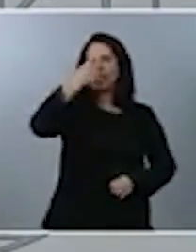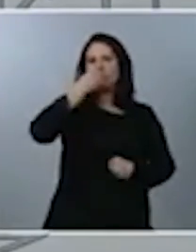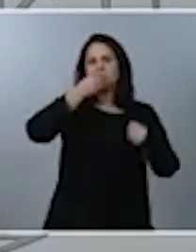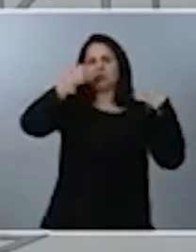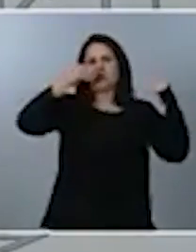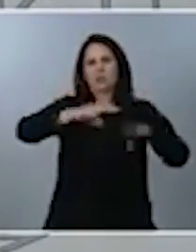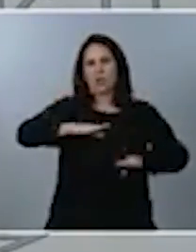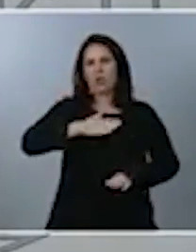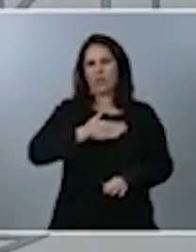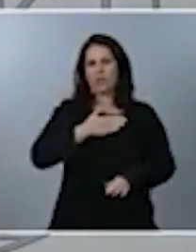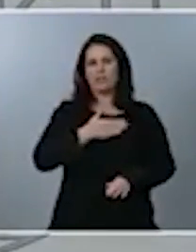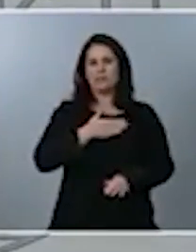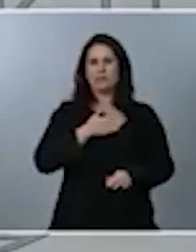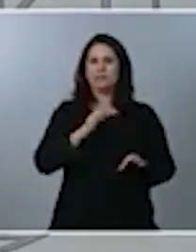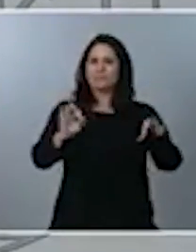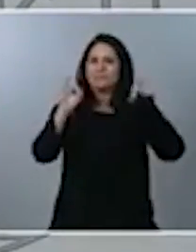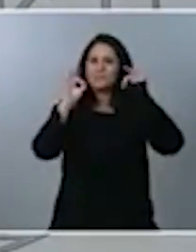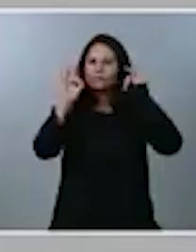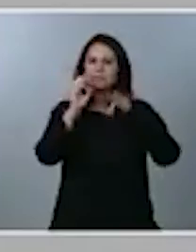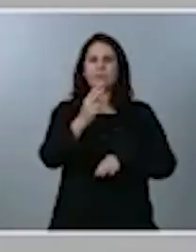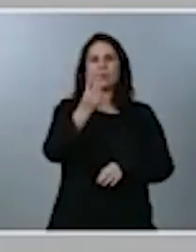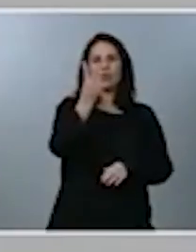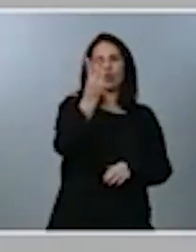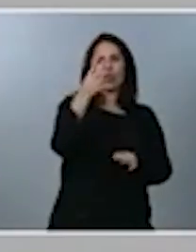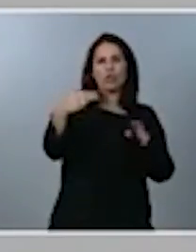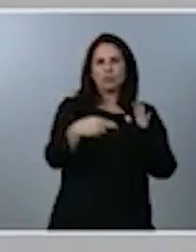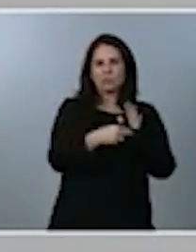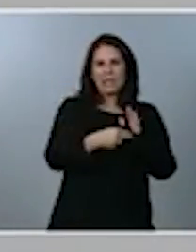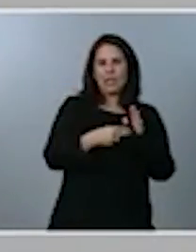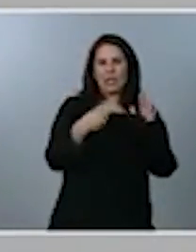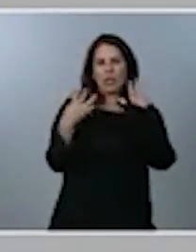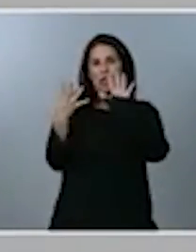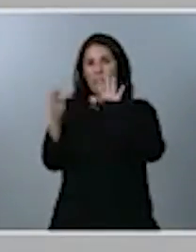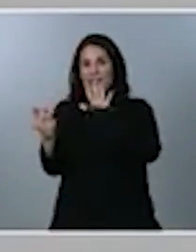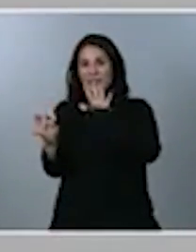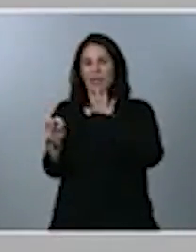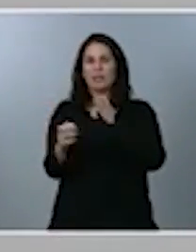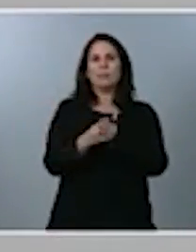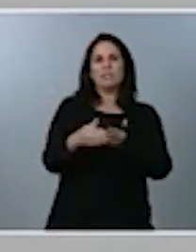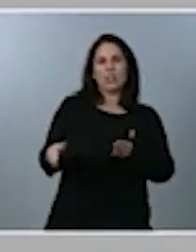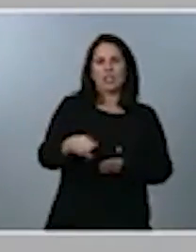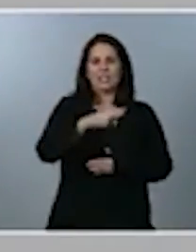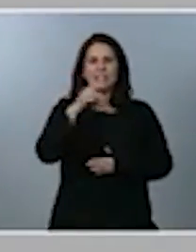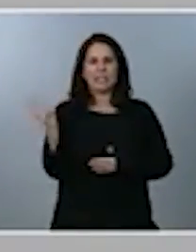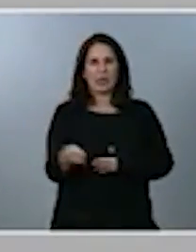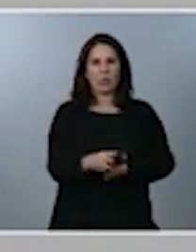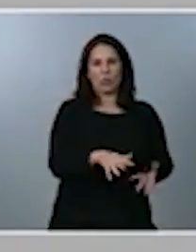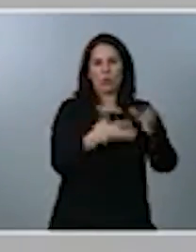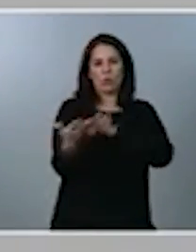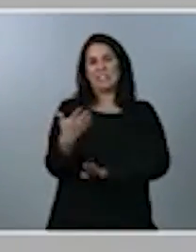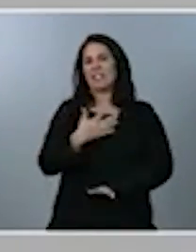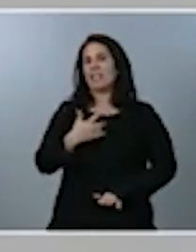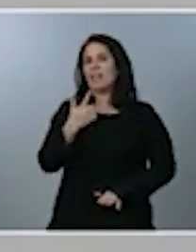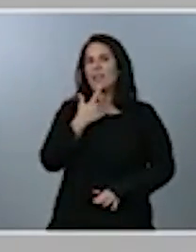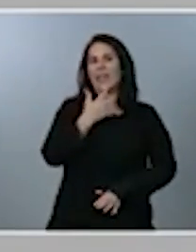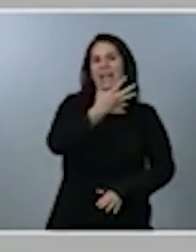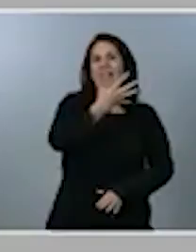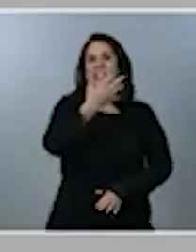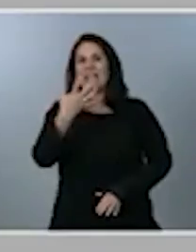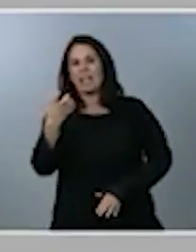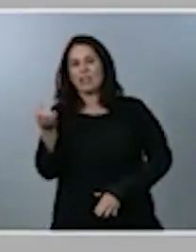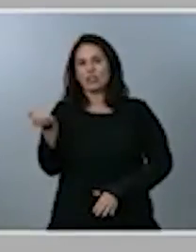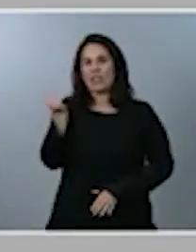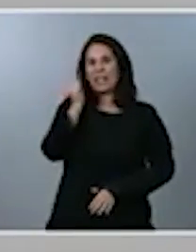concreto 2.090 millones de euros, lo que representa 514 millones más respecto al año